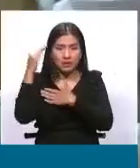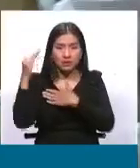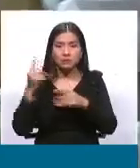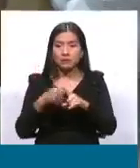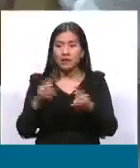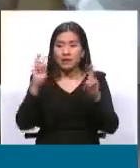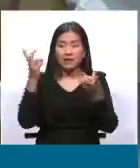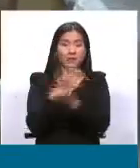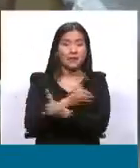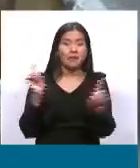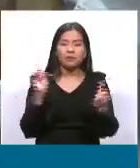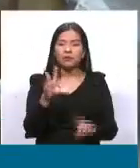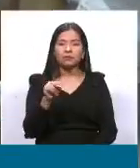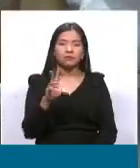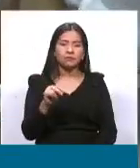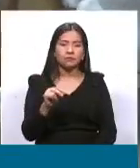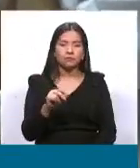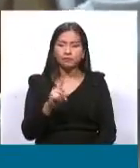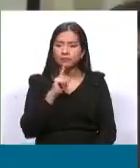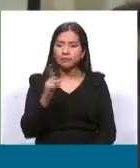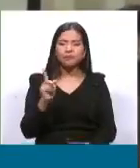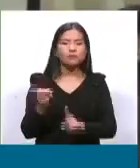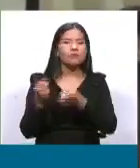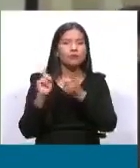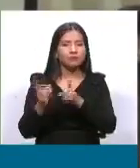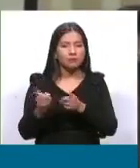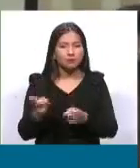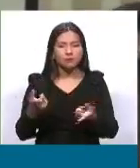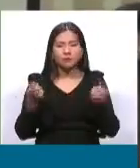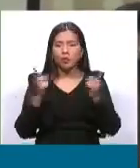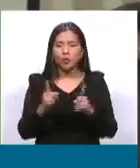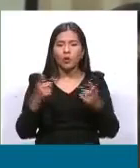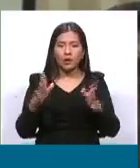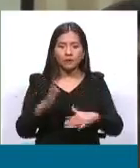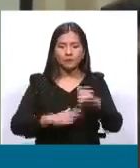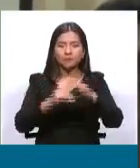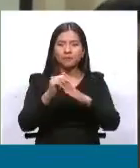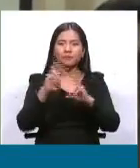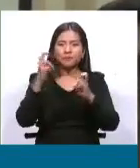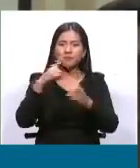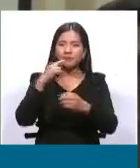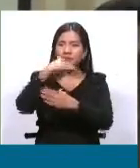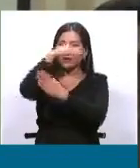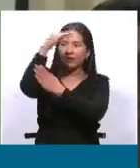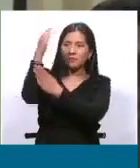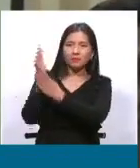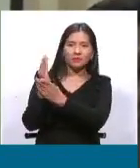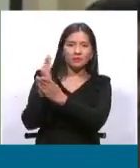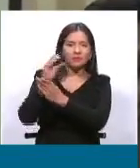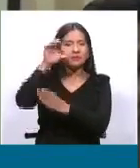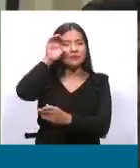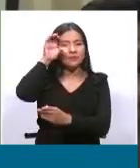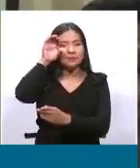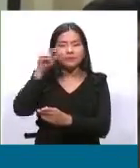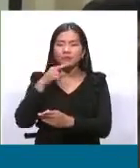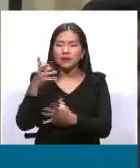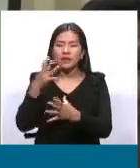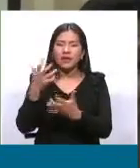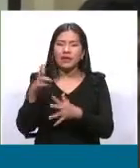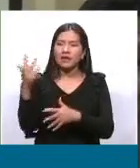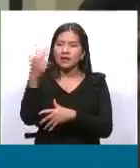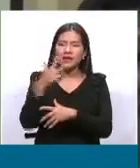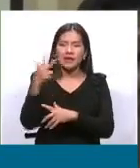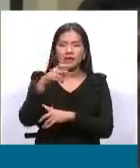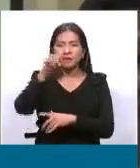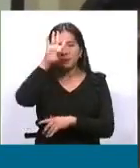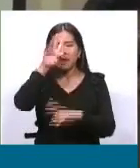democrático. Es el mismo que durante la construcción de la media luna intentó impedir en los territorios o en los